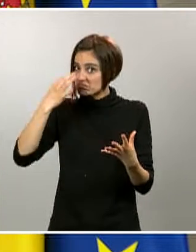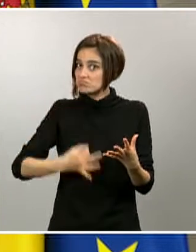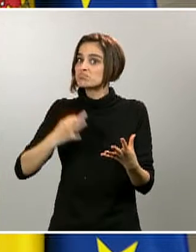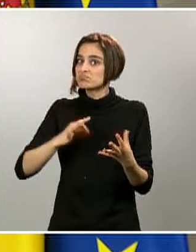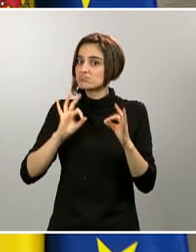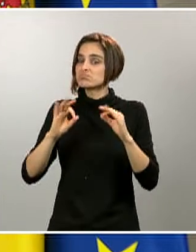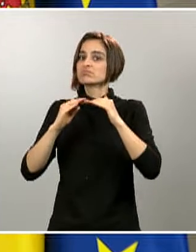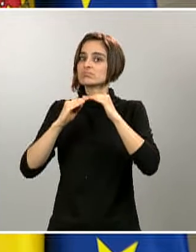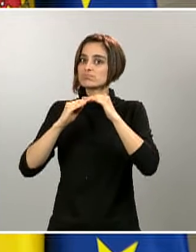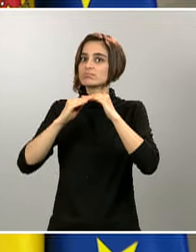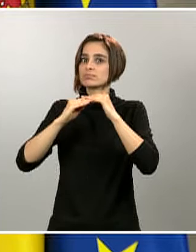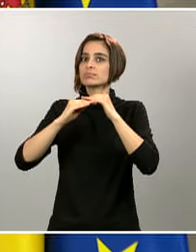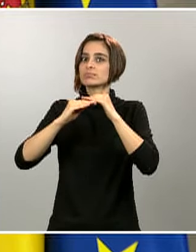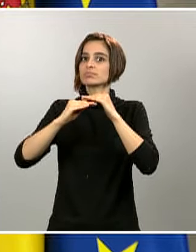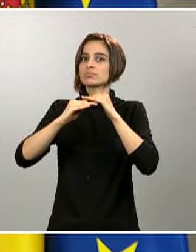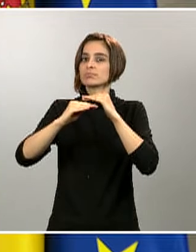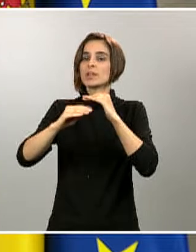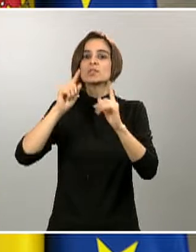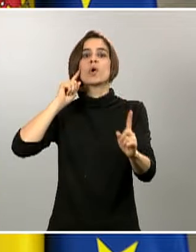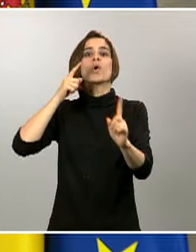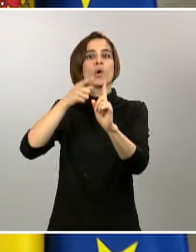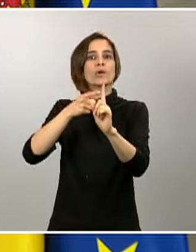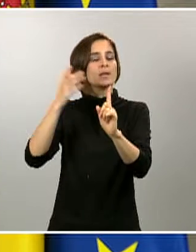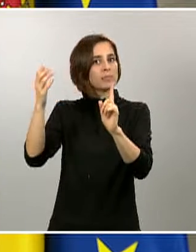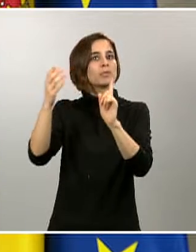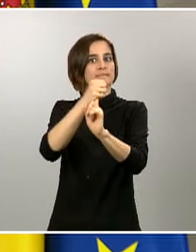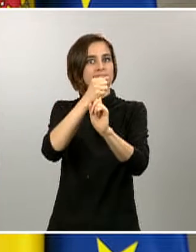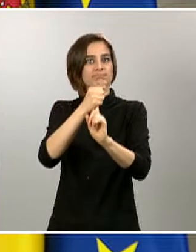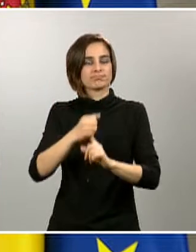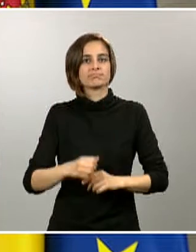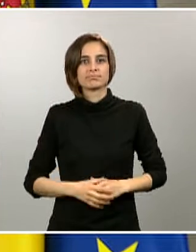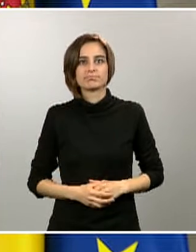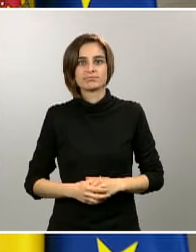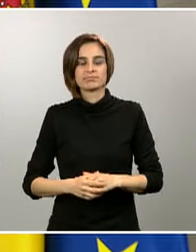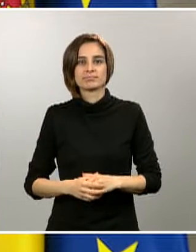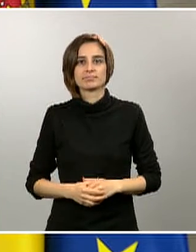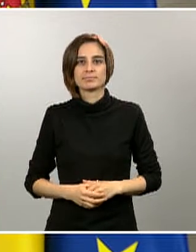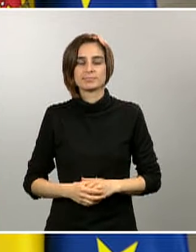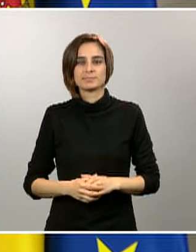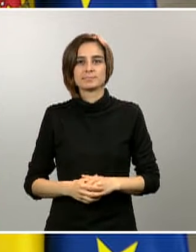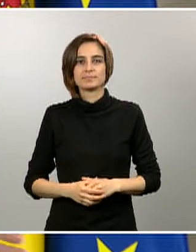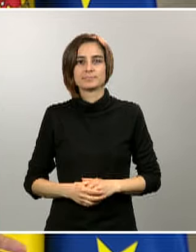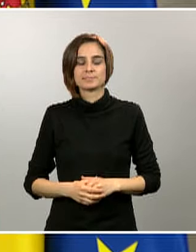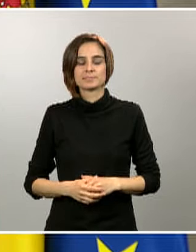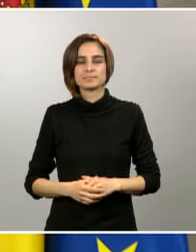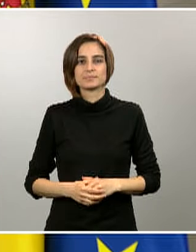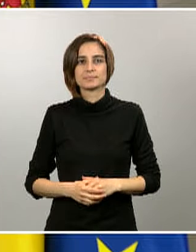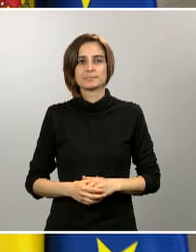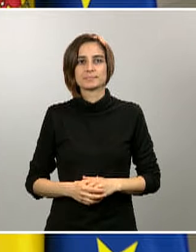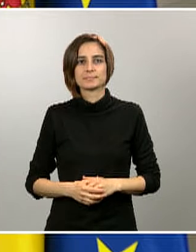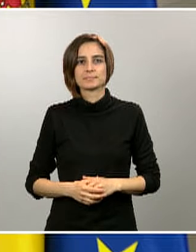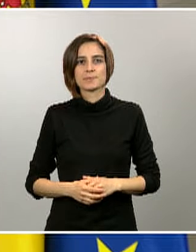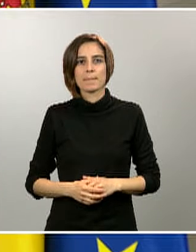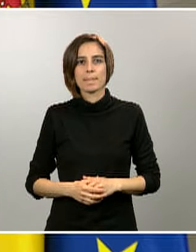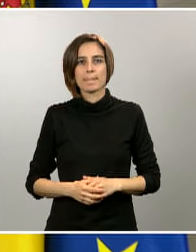cumplir el objetivo de la ralentización que nos habíamos fijado a principio de semana. Si me permiten, quisiera ponerlos en